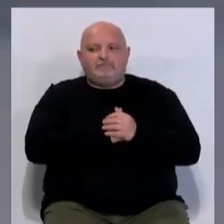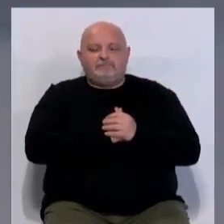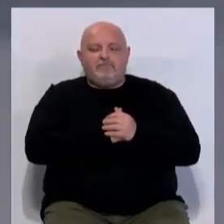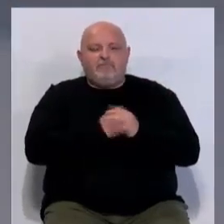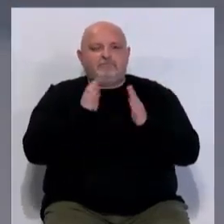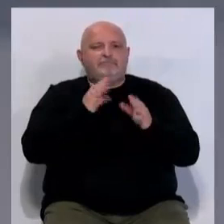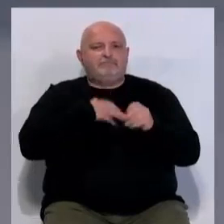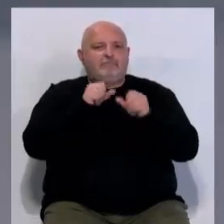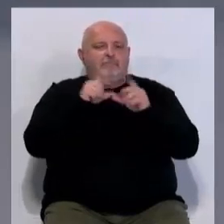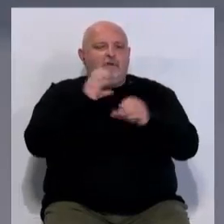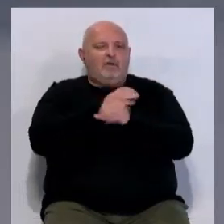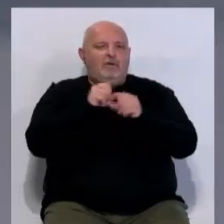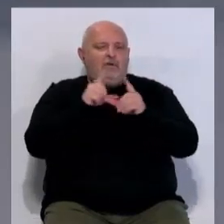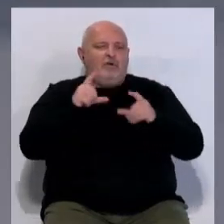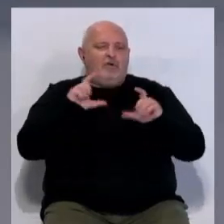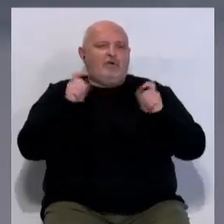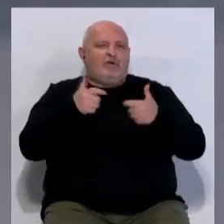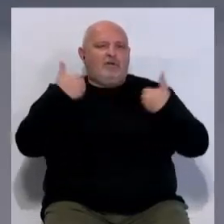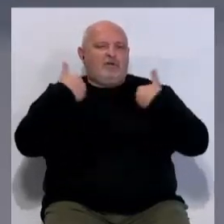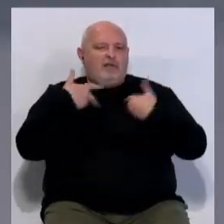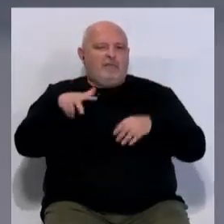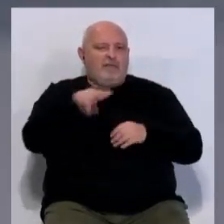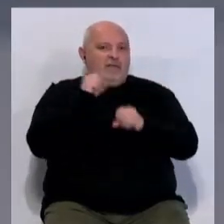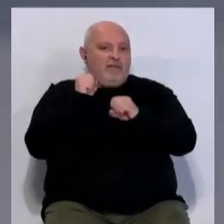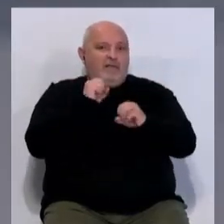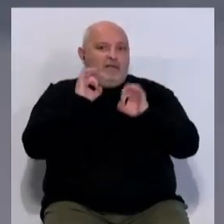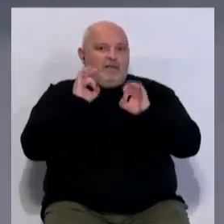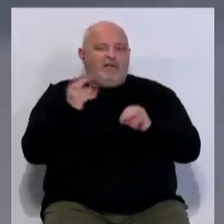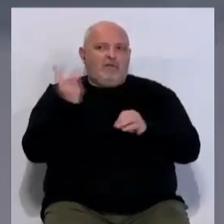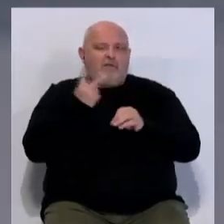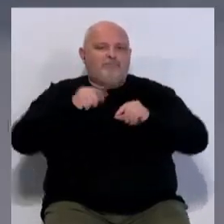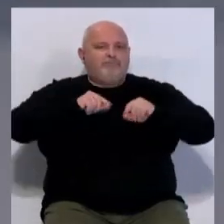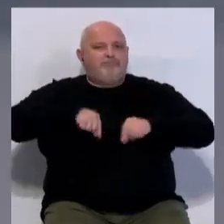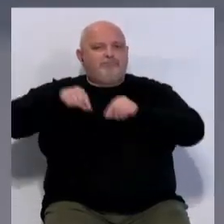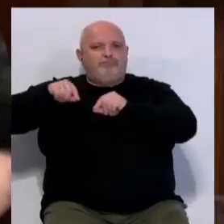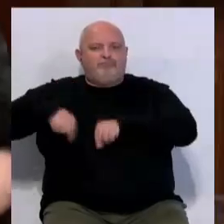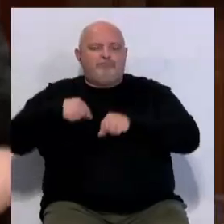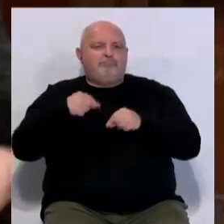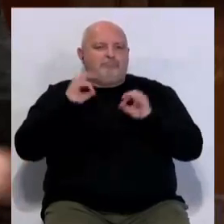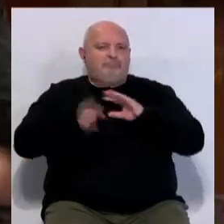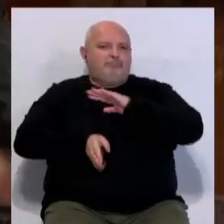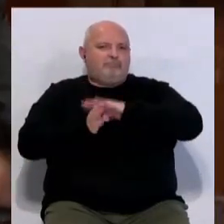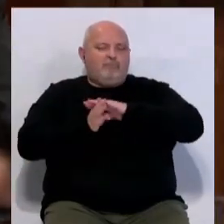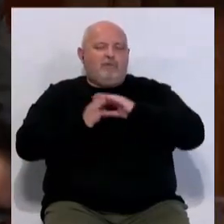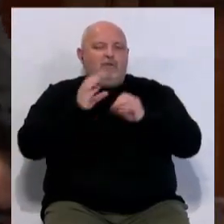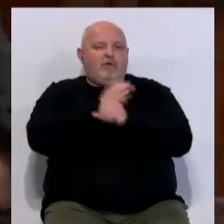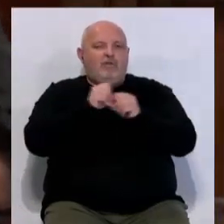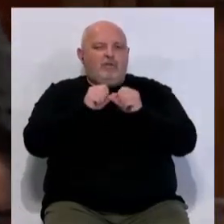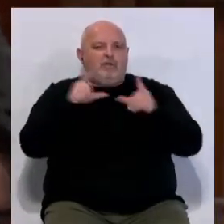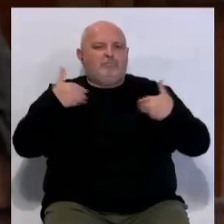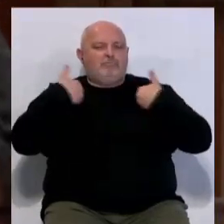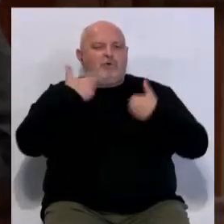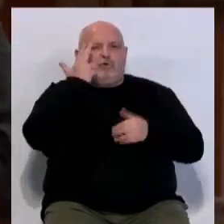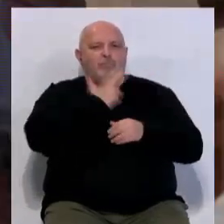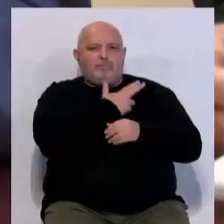La Televisión Municipal y el Consejo de Hermandades y Cofradías han ratificado el documento por el cual Onda Cádiz se